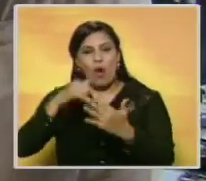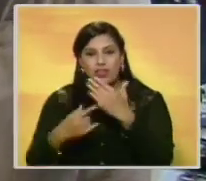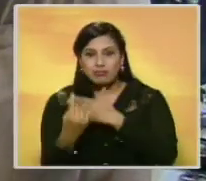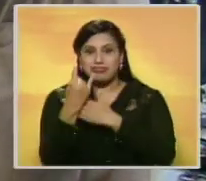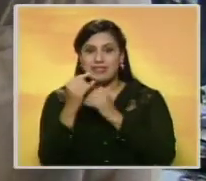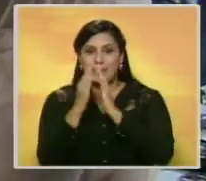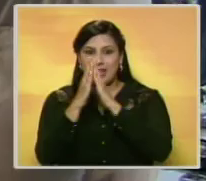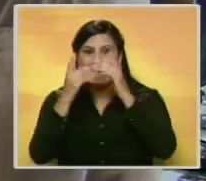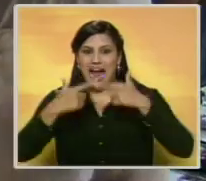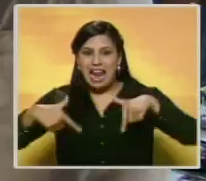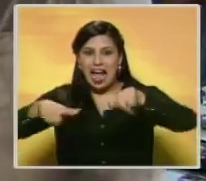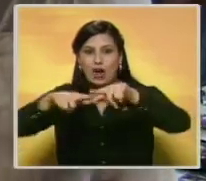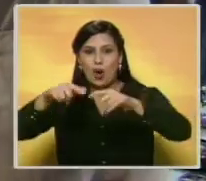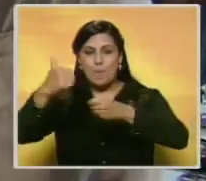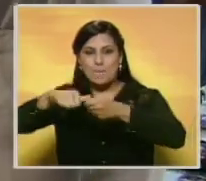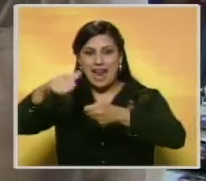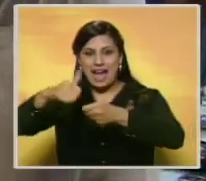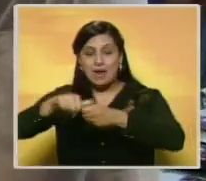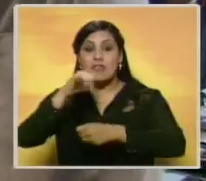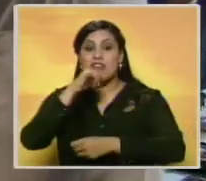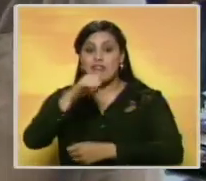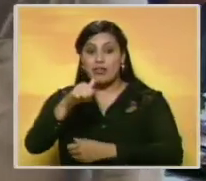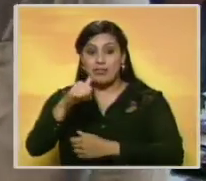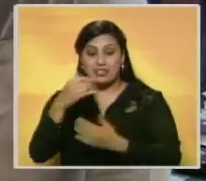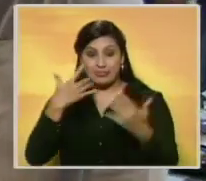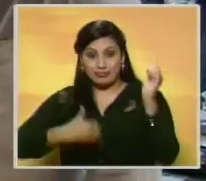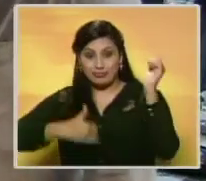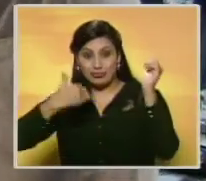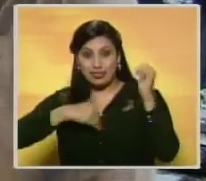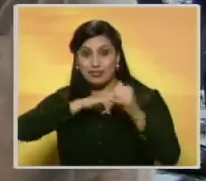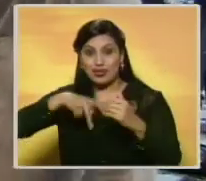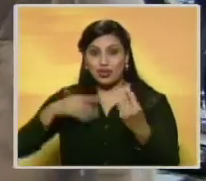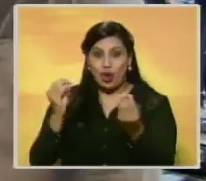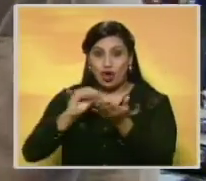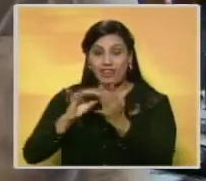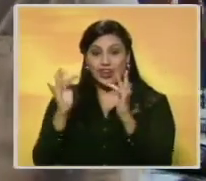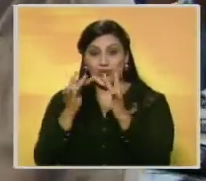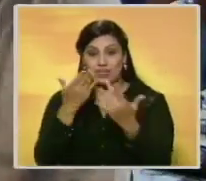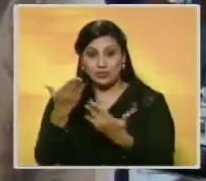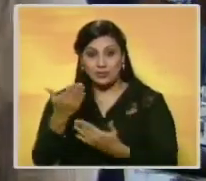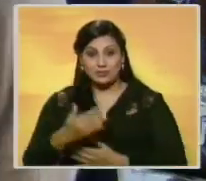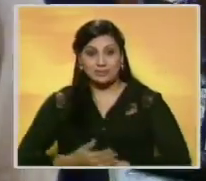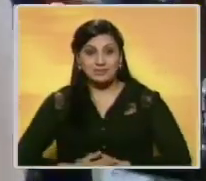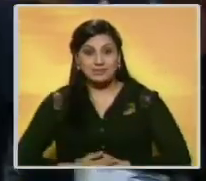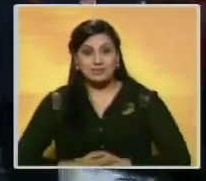tolita en aguas del lago de Maracaibo. Con esta información y el ritmo de la gaita, nosotros volvemos nuevamente a ese estudio.